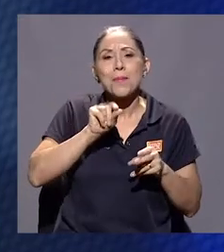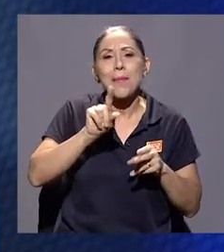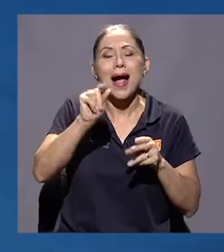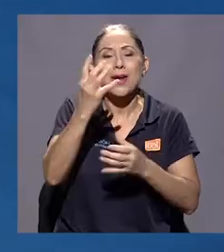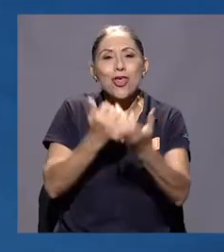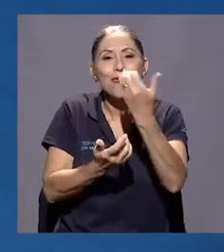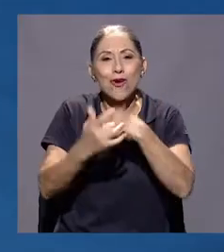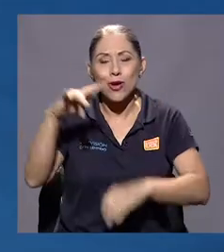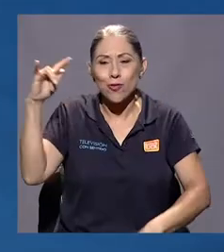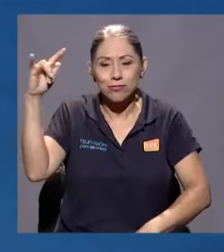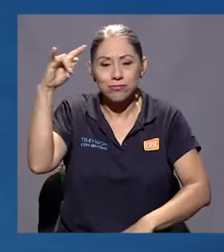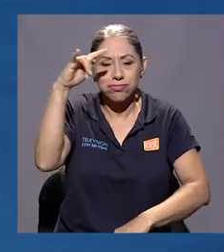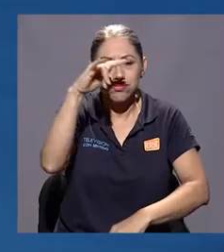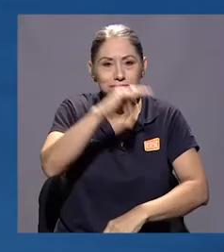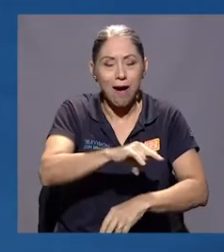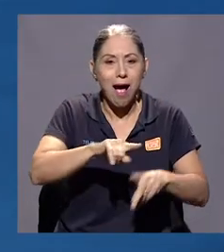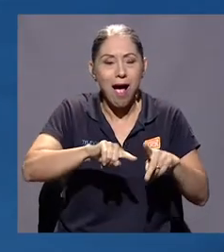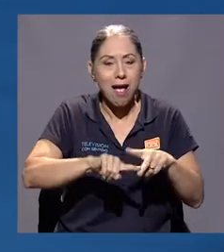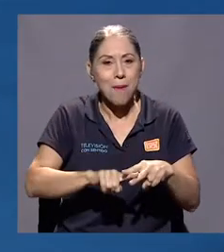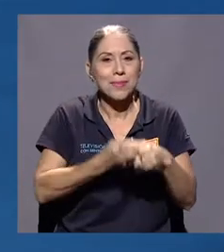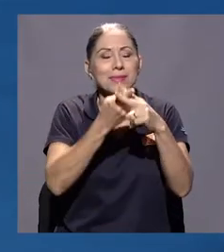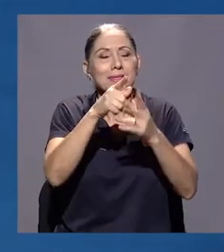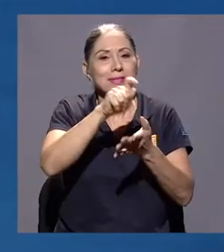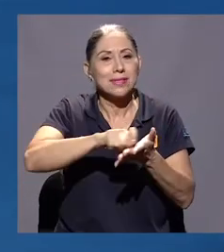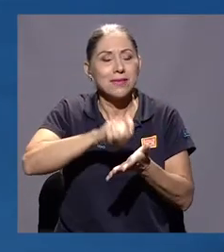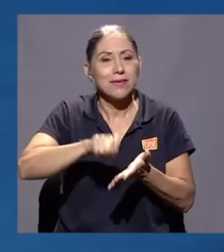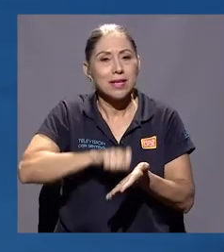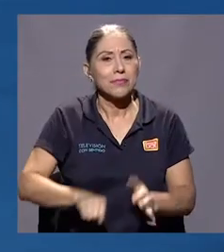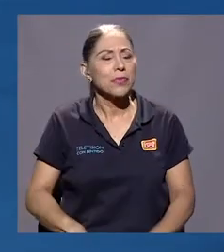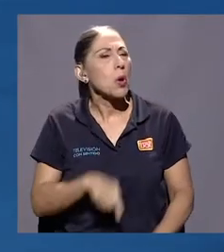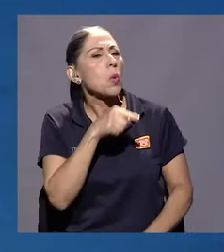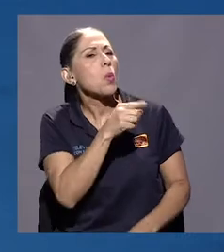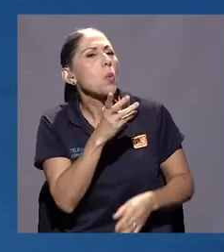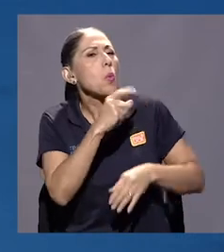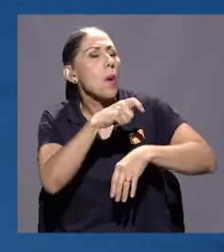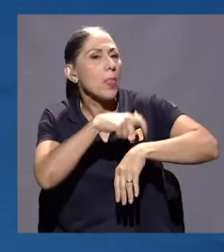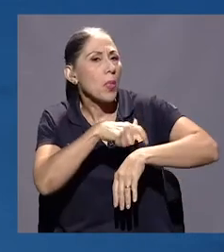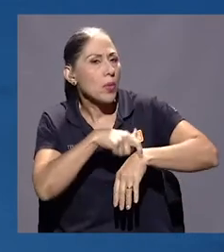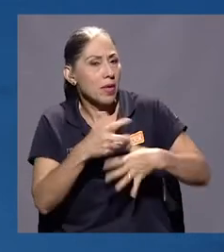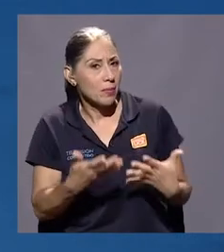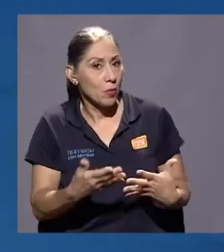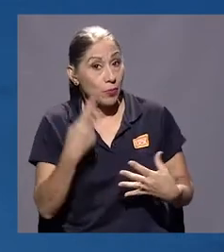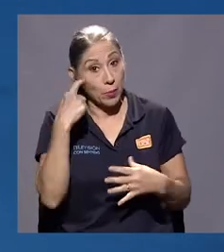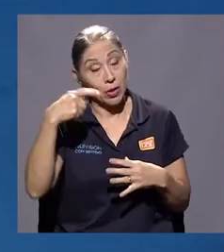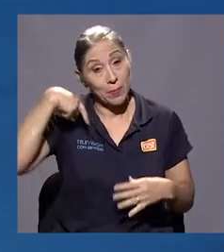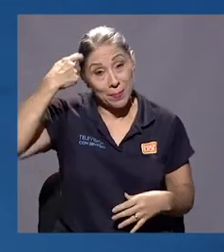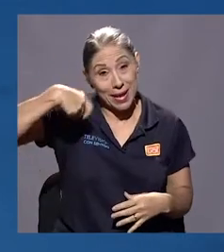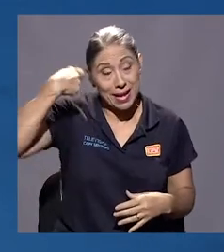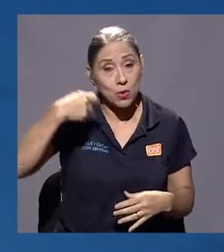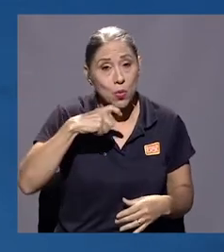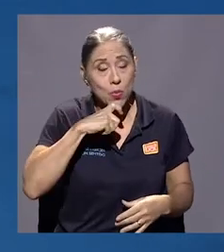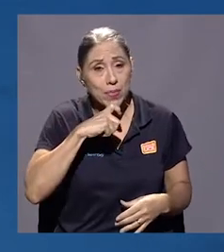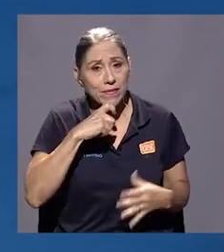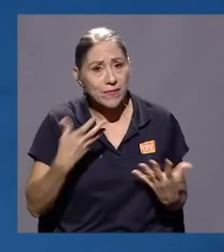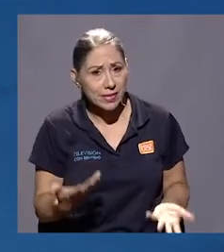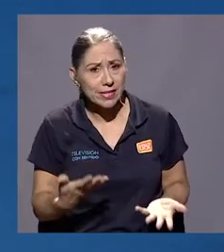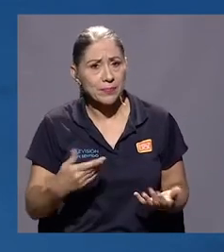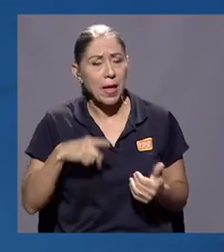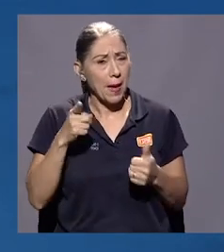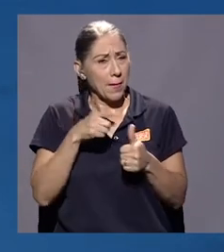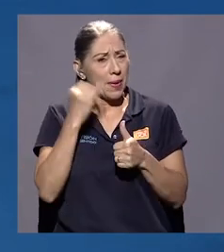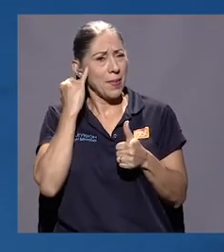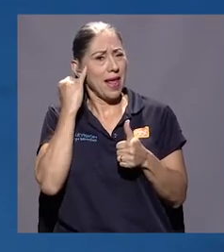escribirla. ¿Qué tanto tiempo te tomó concretar? Porque bueno, hacer una película siempre es difícil. Desde esa